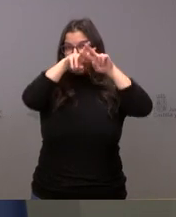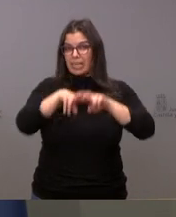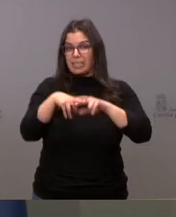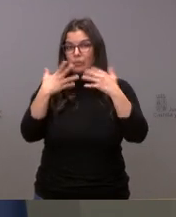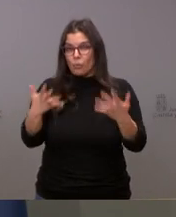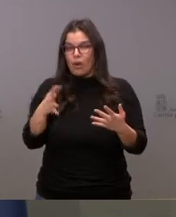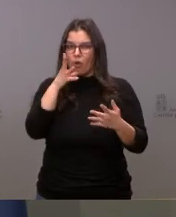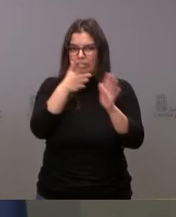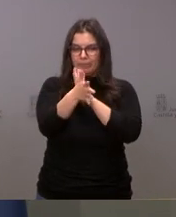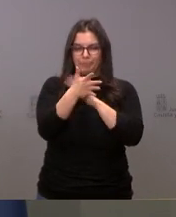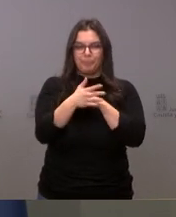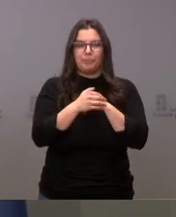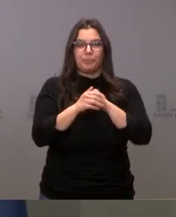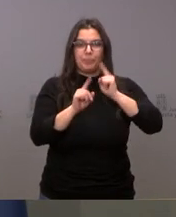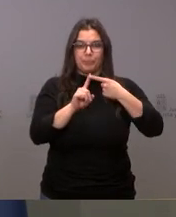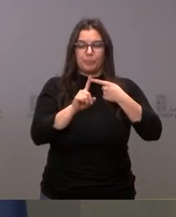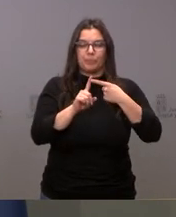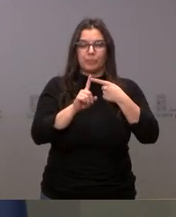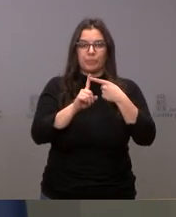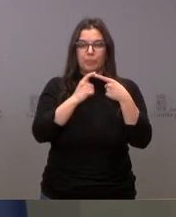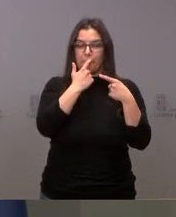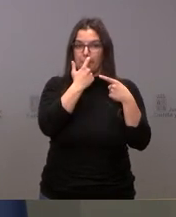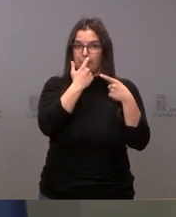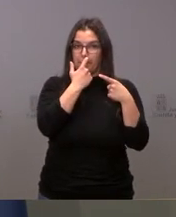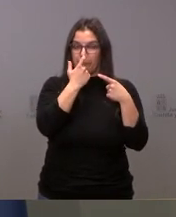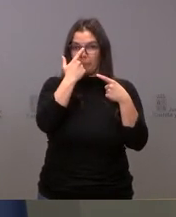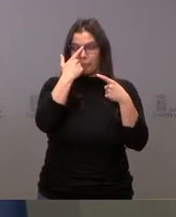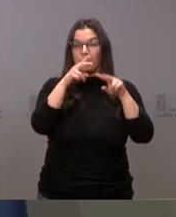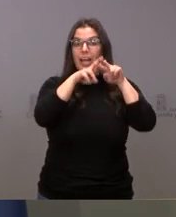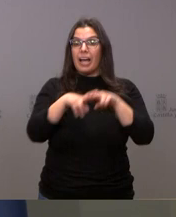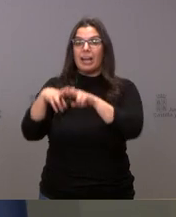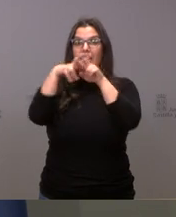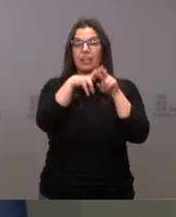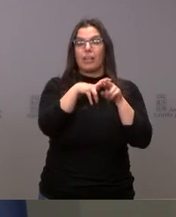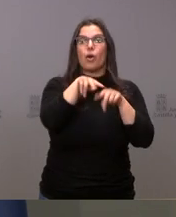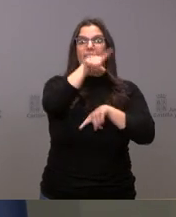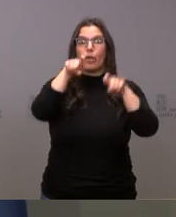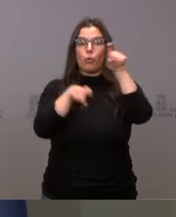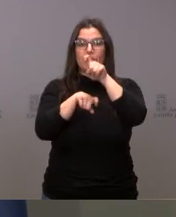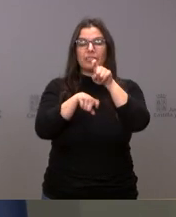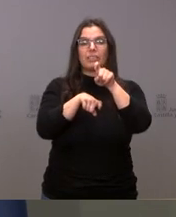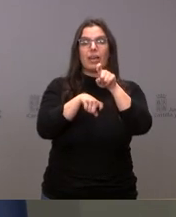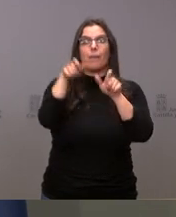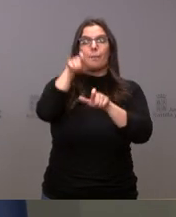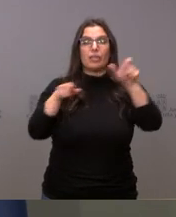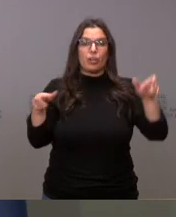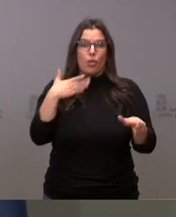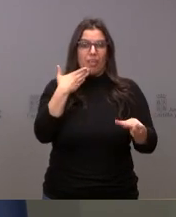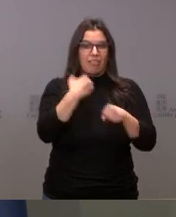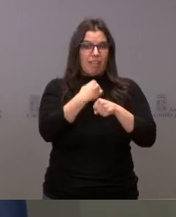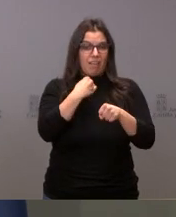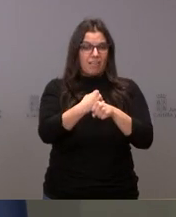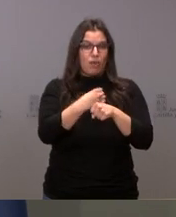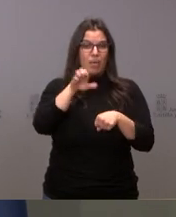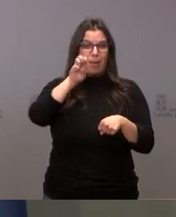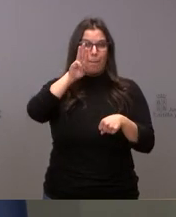paso a detallarle. Hemos analizado los datos de la encuesta de población activa, que se corresponden ya con el conjunto